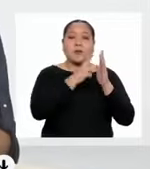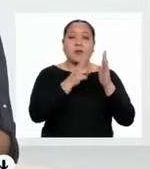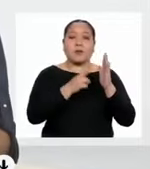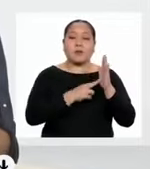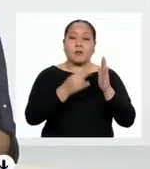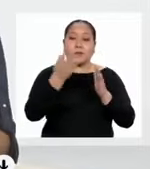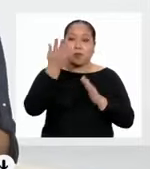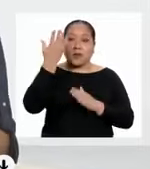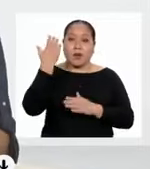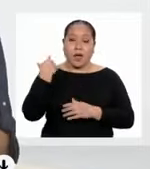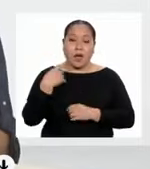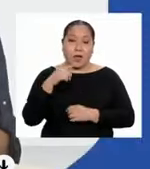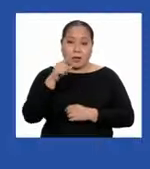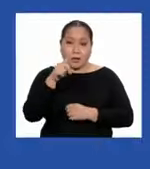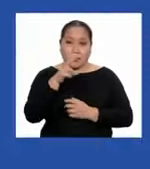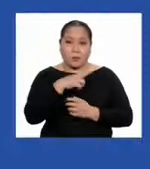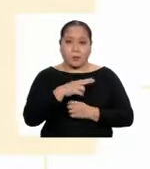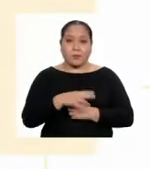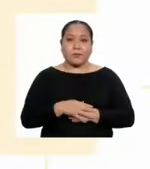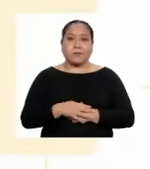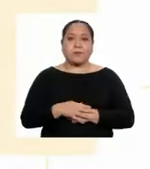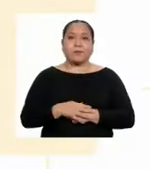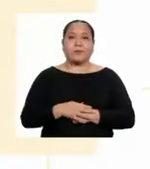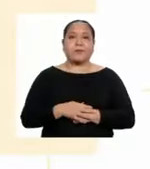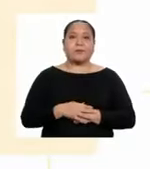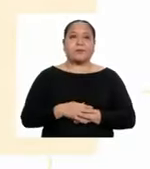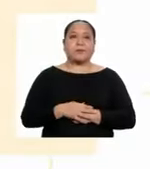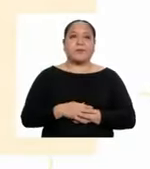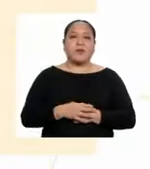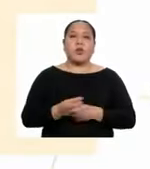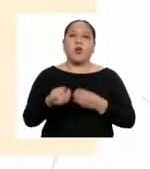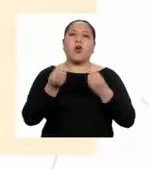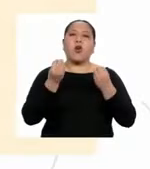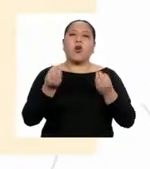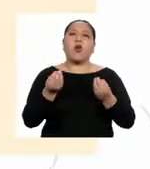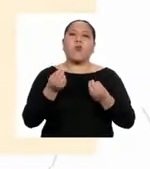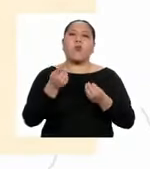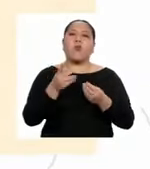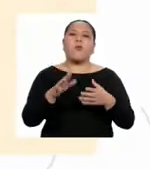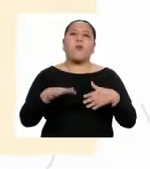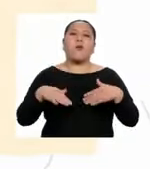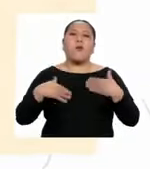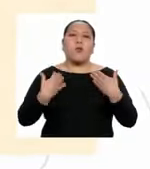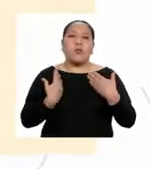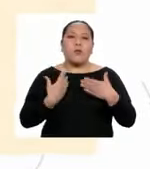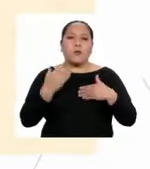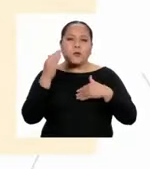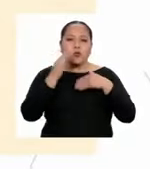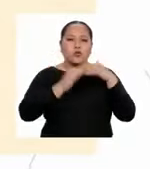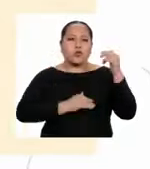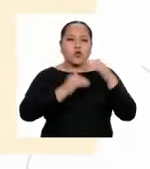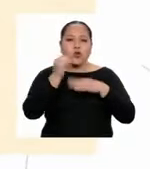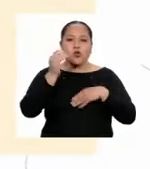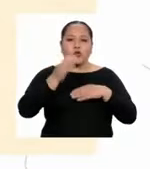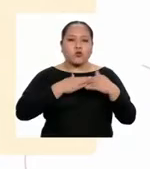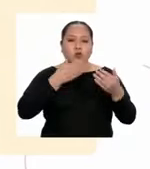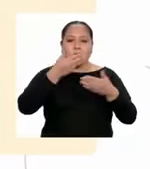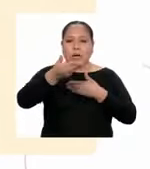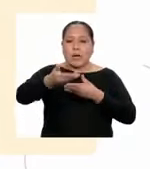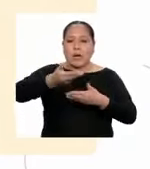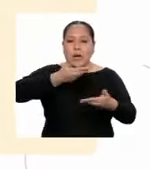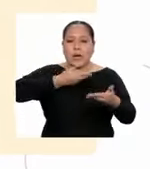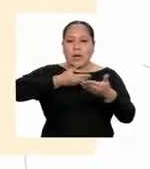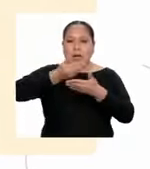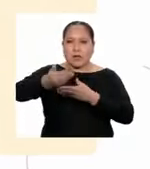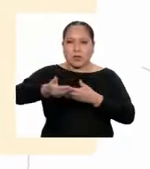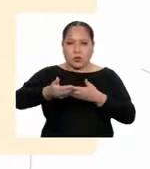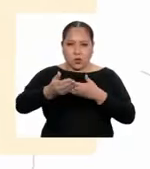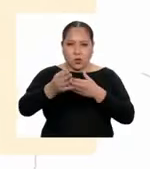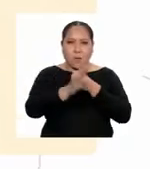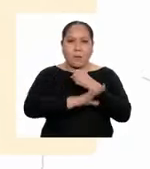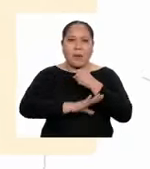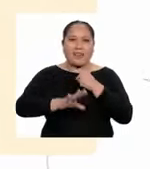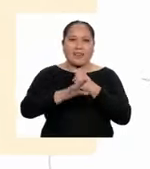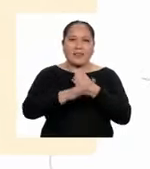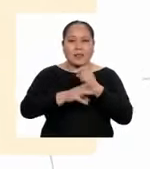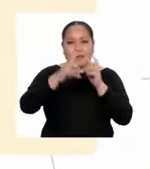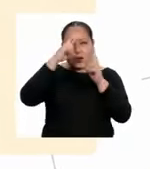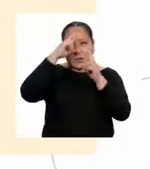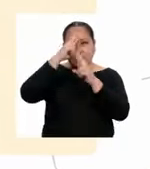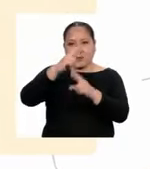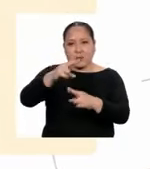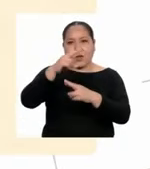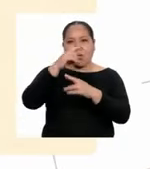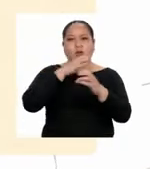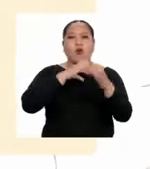hace unos momentos. ¿De qué modo podemos construir relaciones basadas en el respeto, el